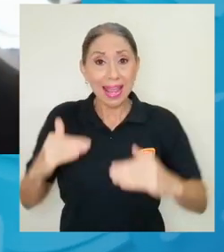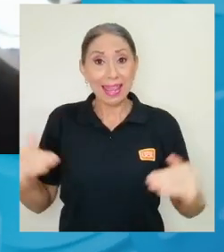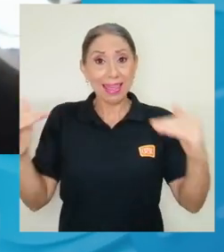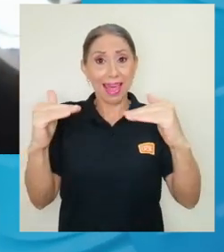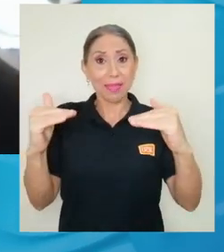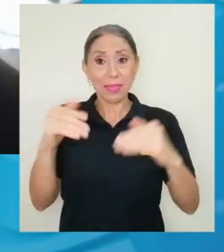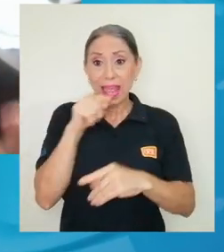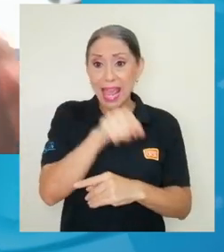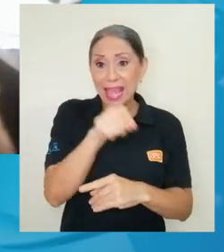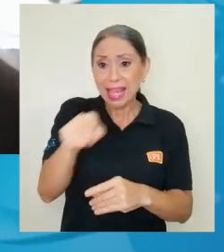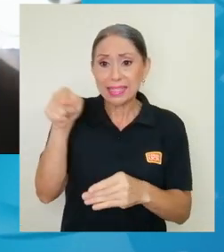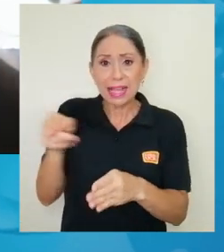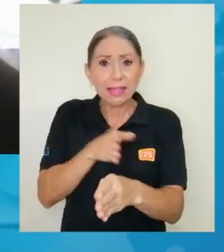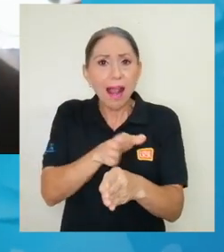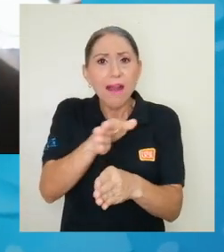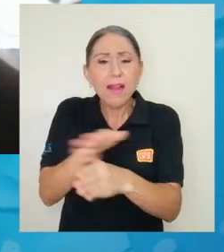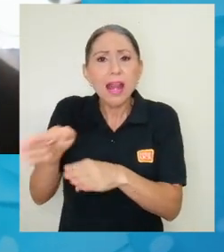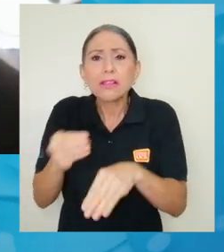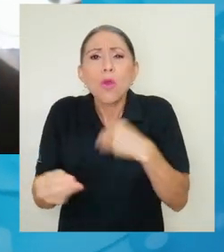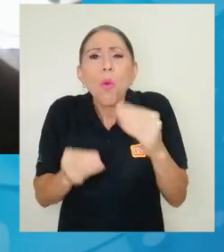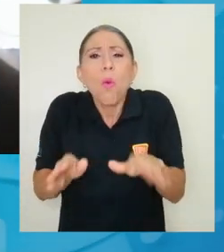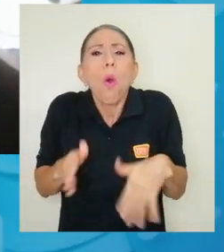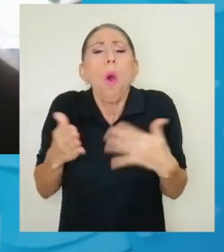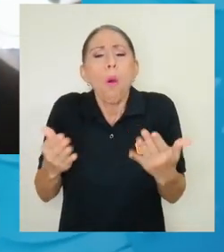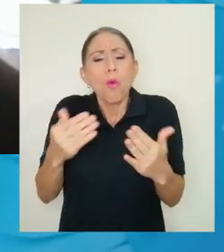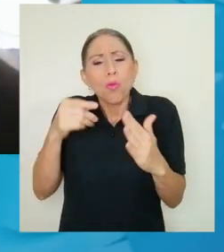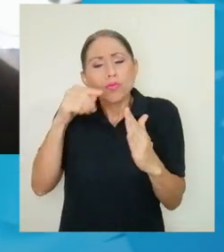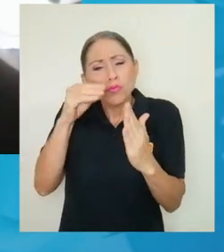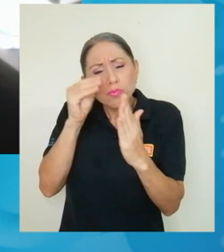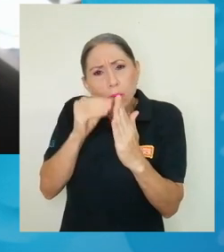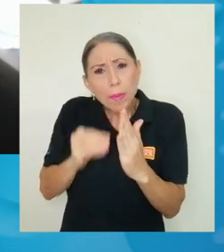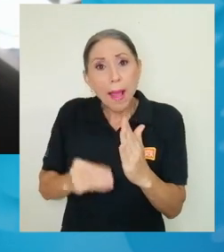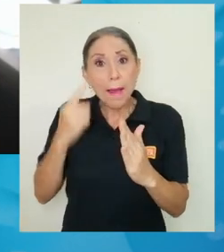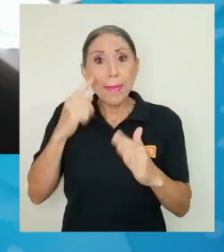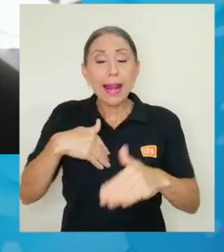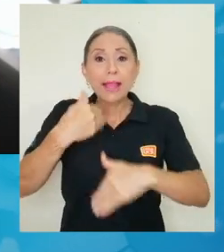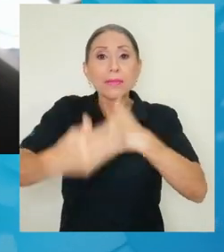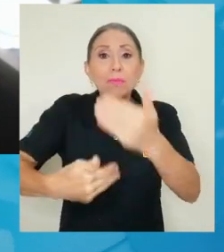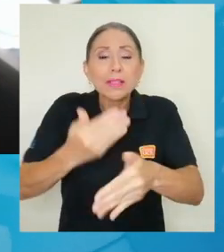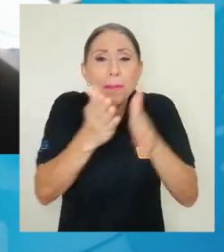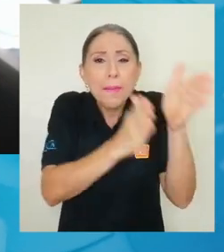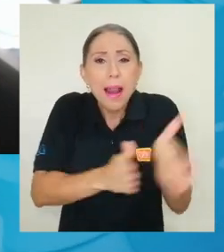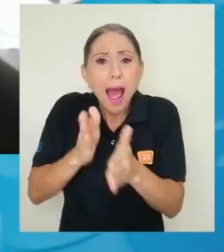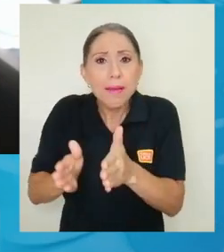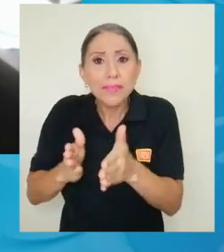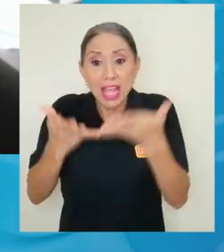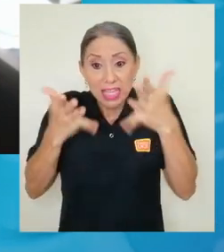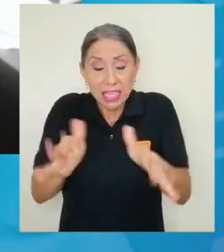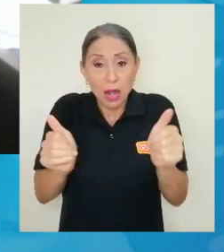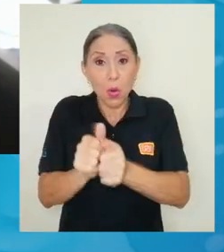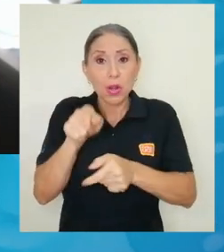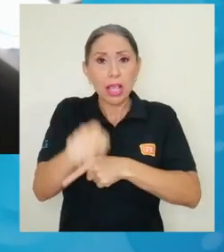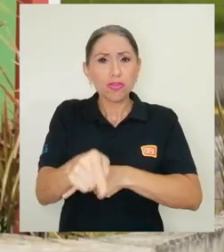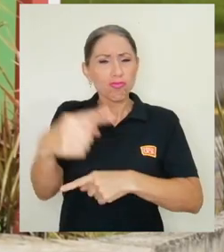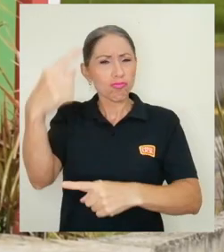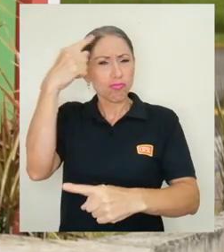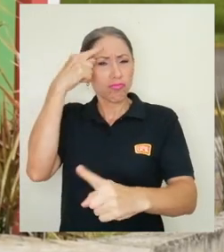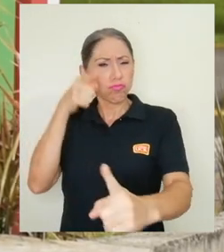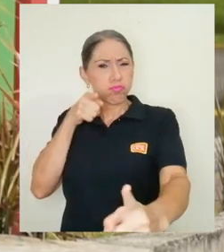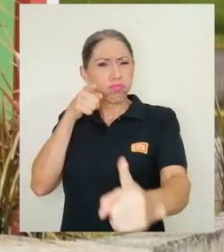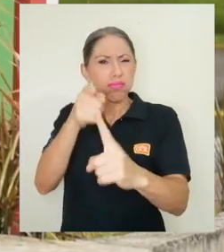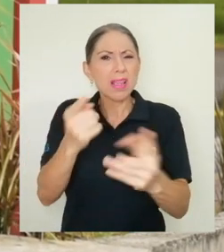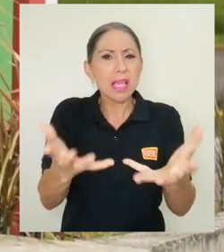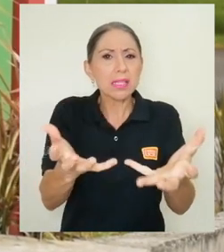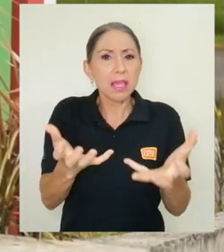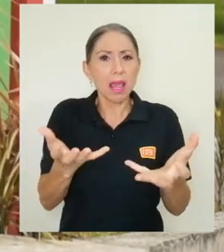esas carreras para luego generar el plan? Y a partir de ahí, ahora sí, vamos con una línea clara de lo que